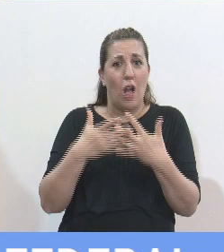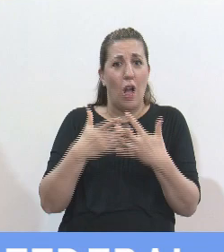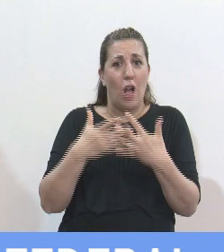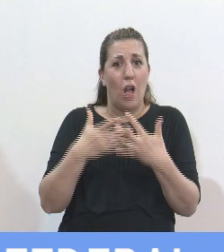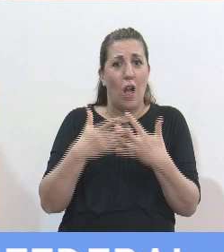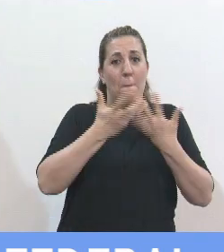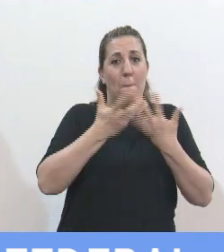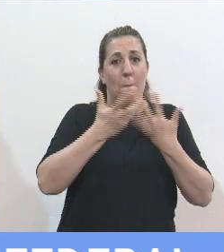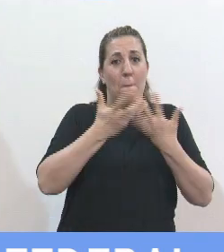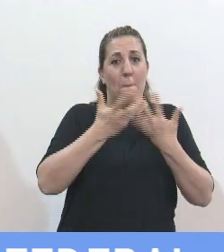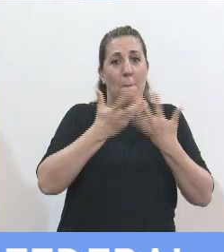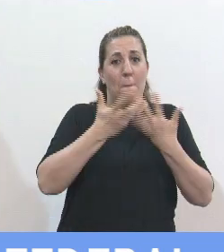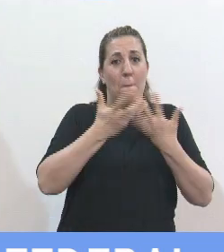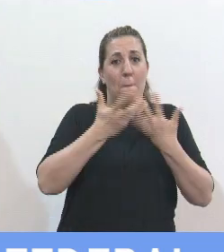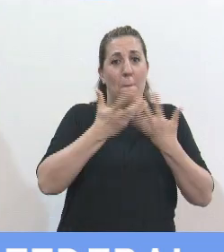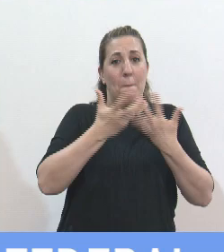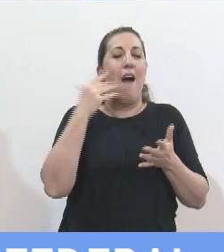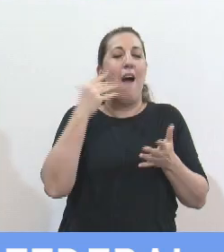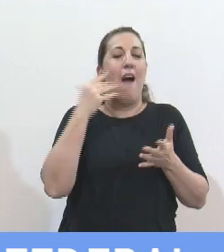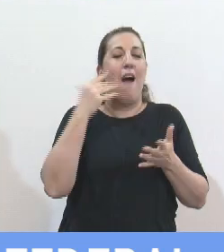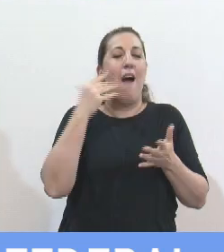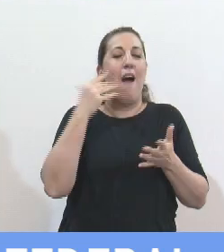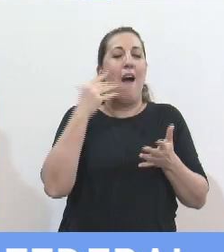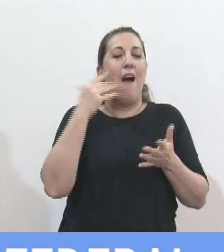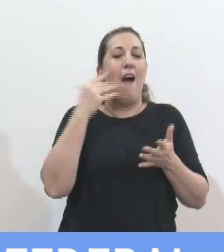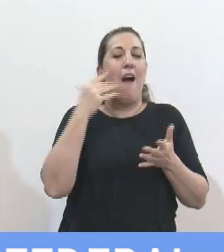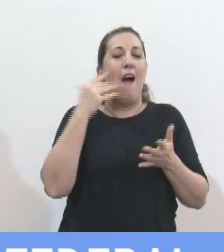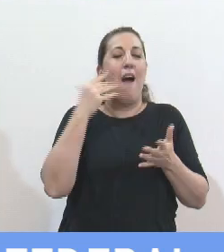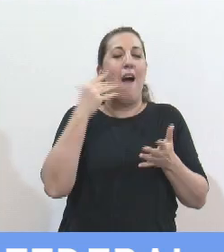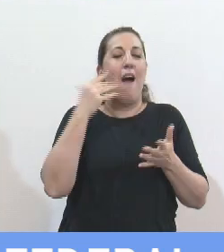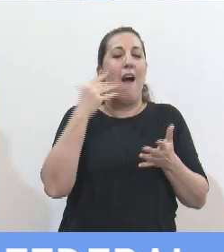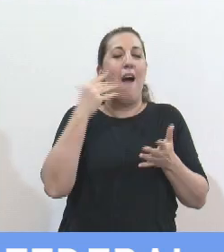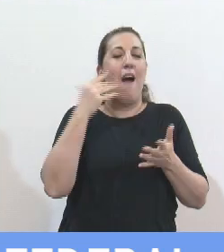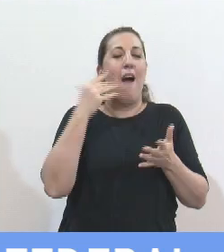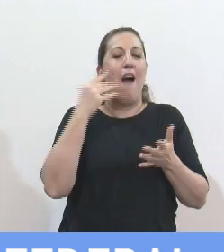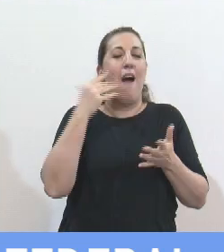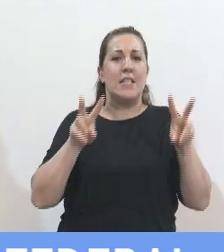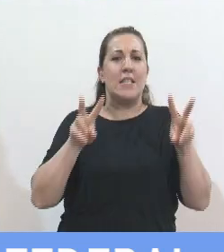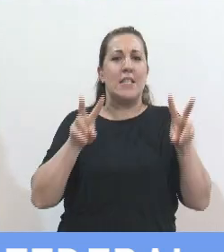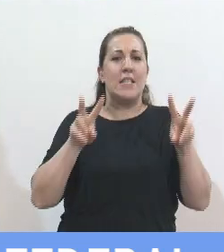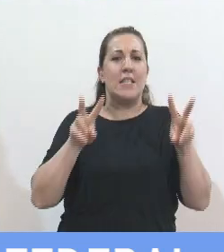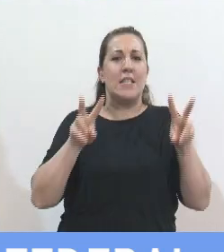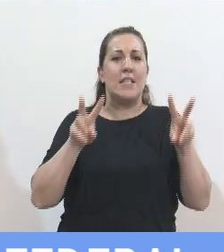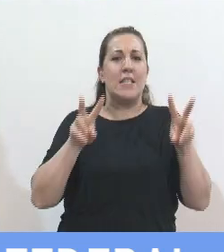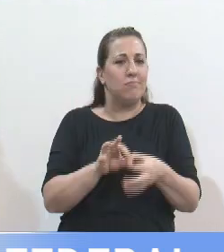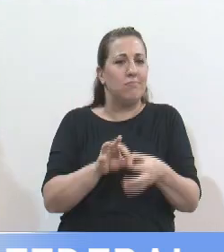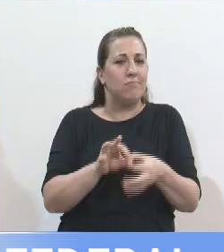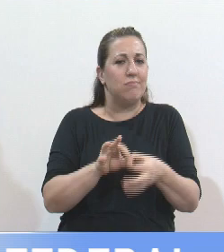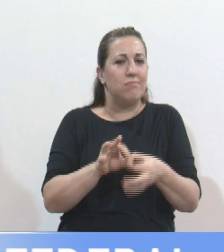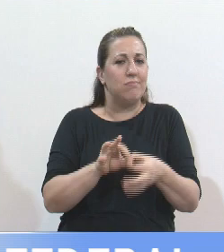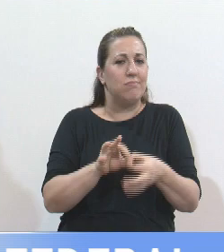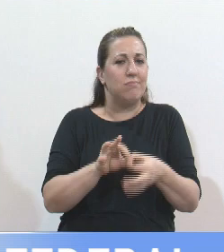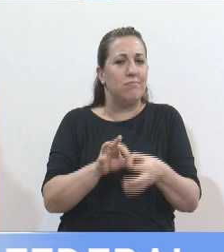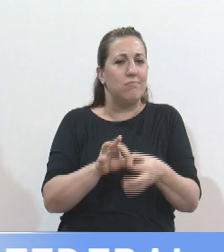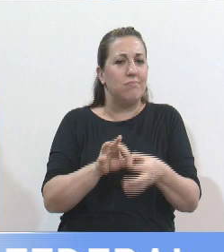en el año 2017. Varias cosas implicaban temas que tienen que ver con la problemática de la seguridad